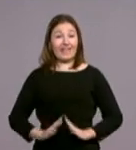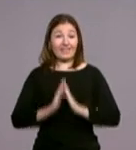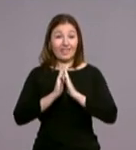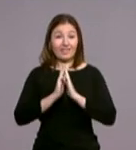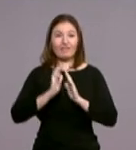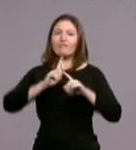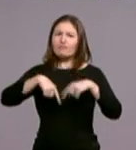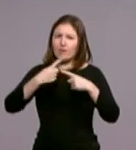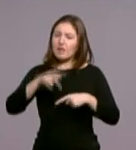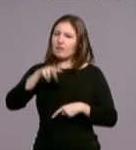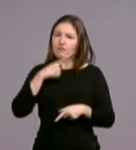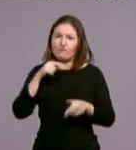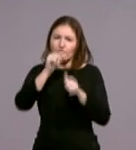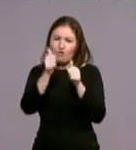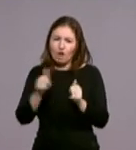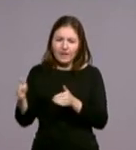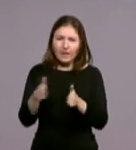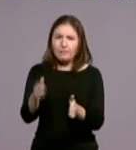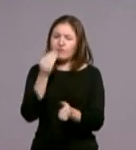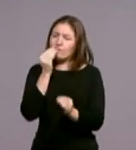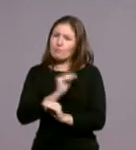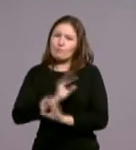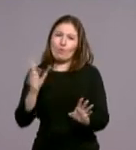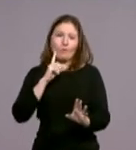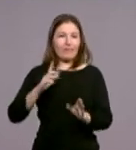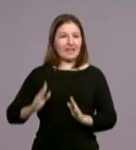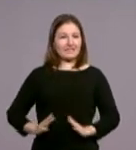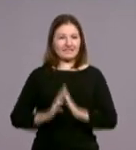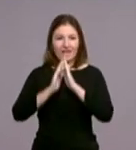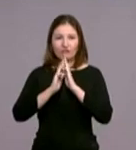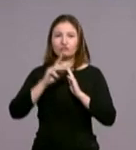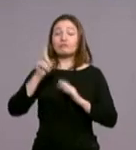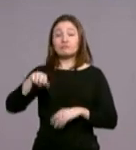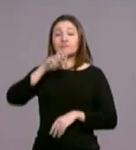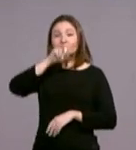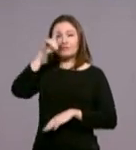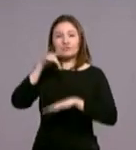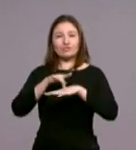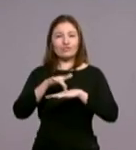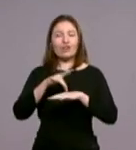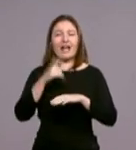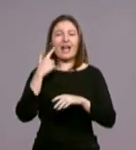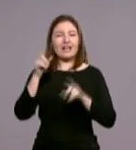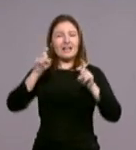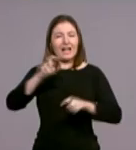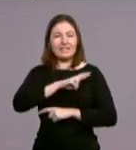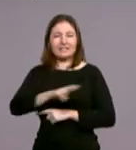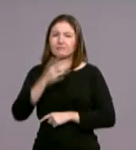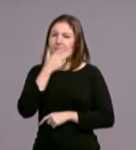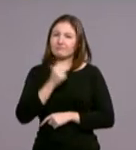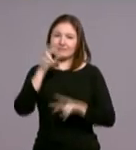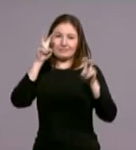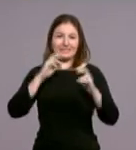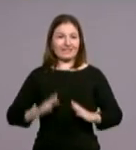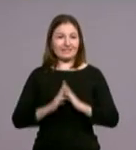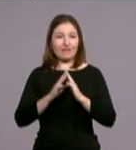un camino excepcional de santidad. Y nuestro arzobio va a dar una catequesis preciosa sobre la santidad. ¿Y cómo ser santos? Tenemos dos pilares,